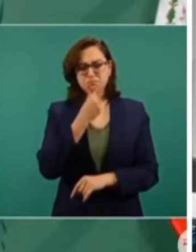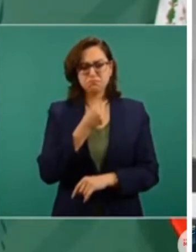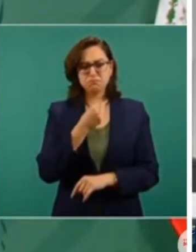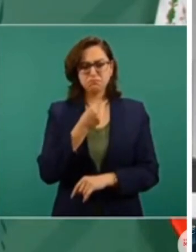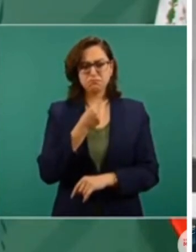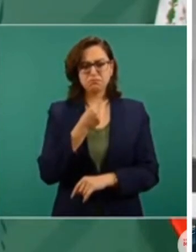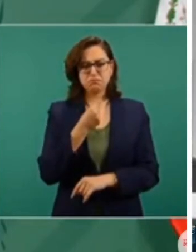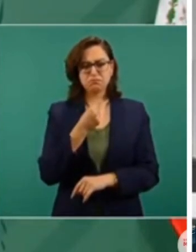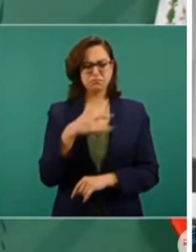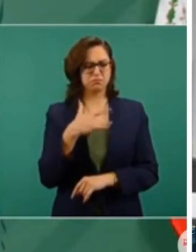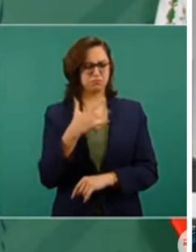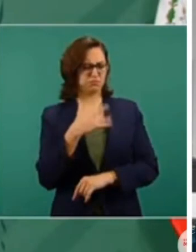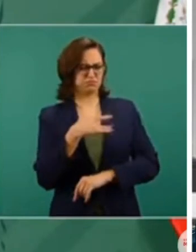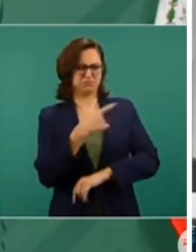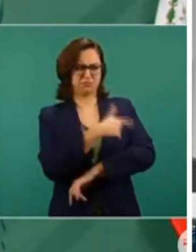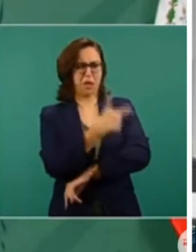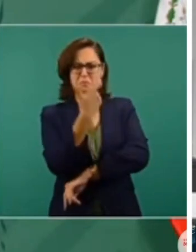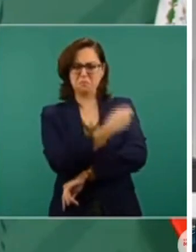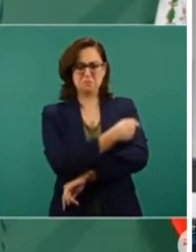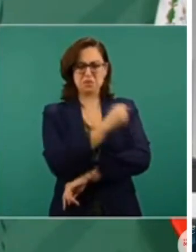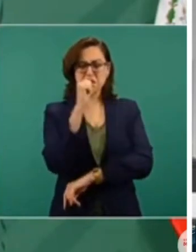le pusieron su vacuna.